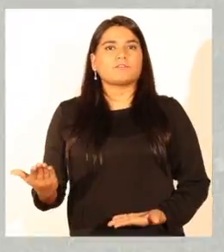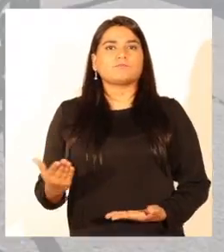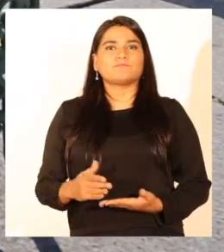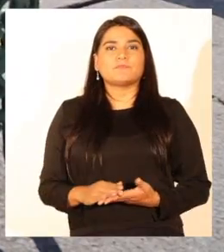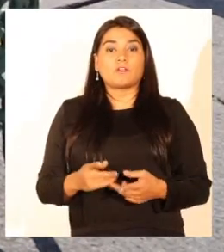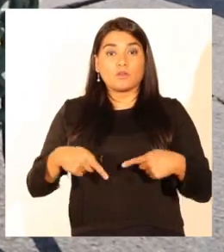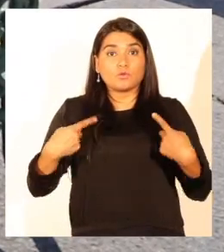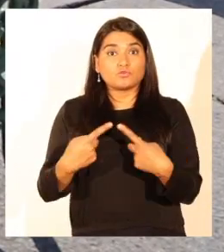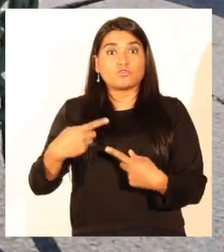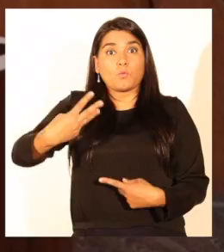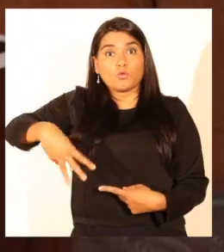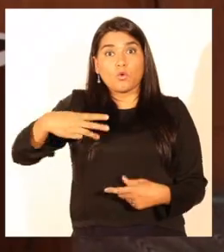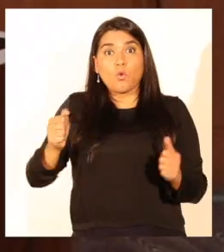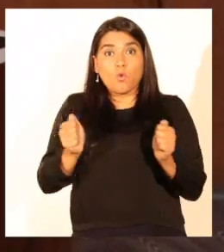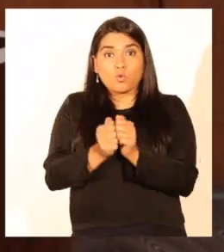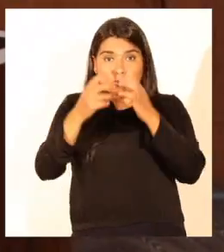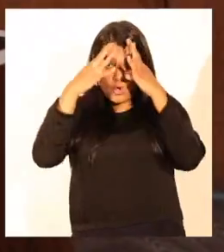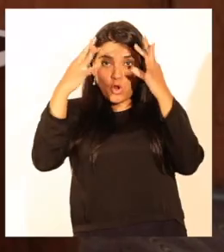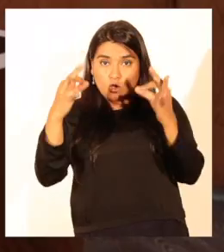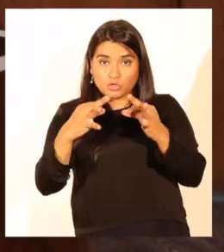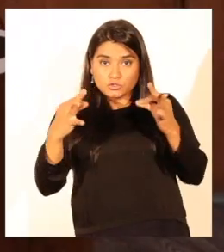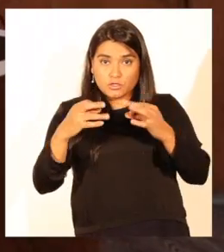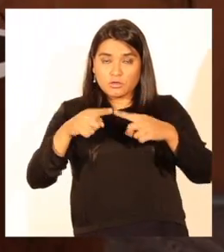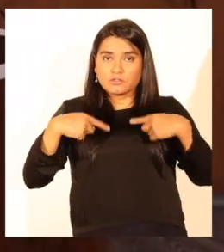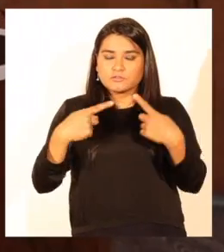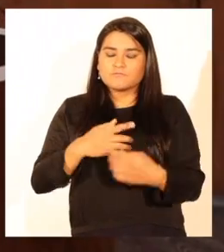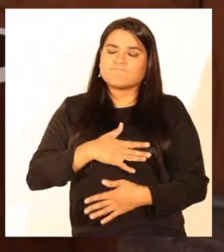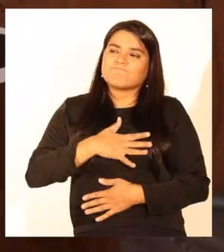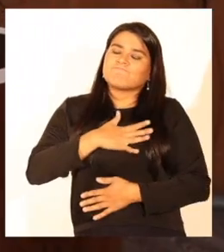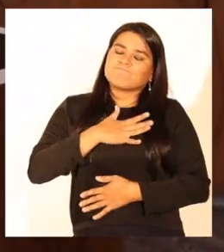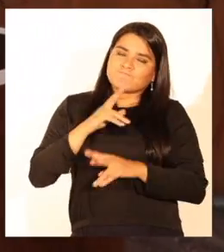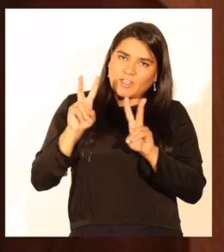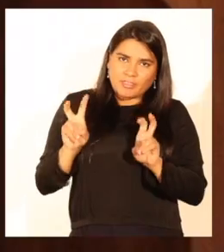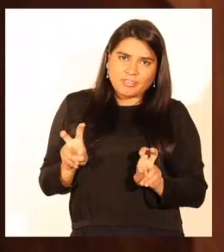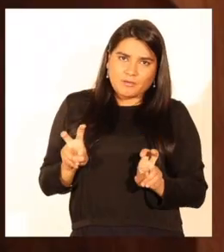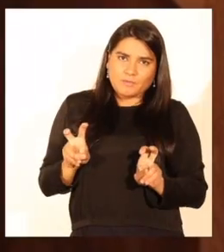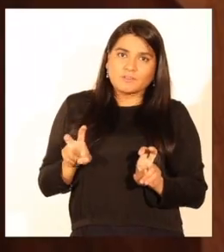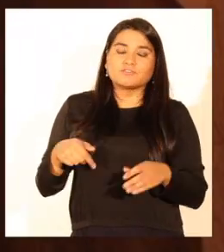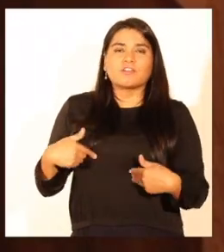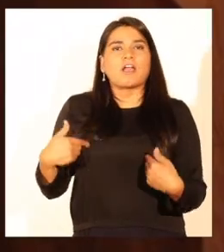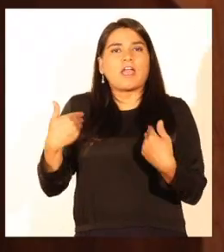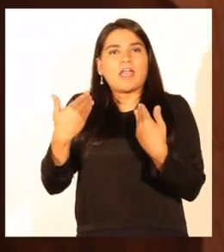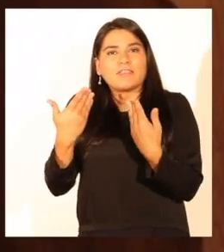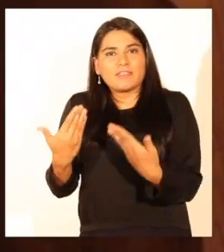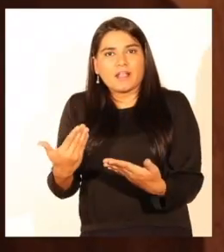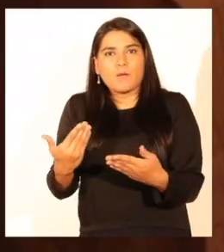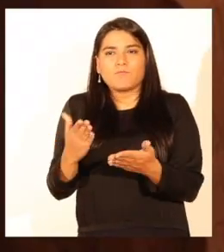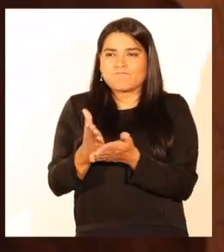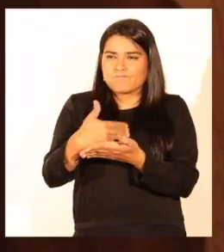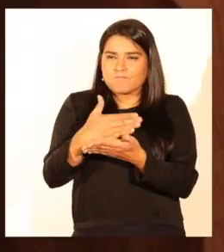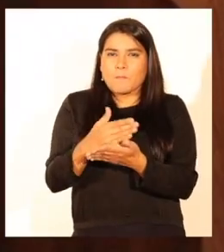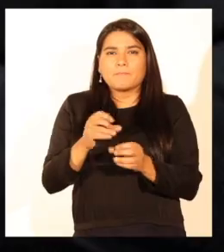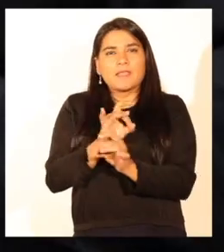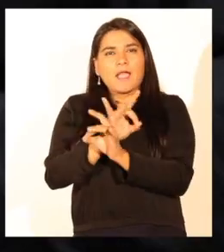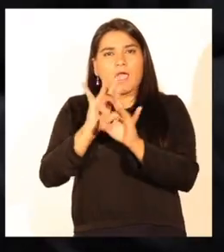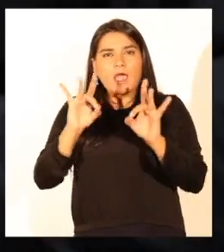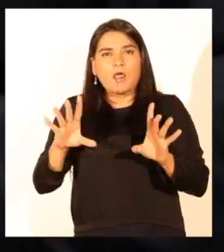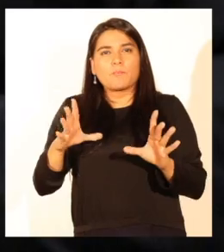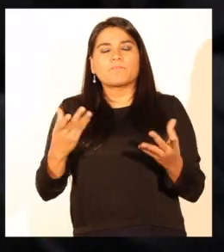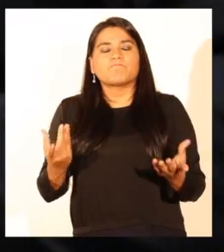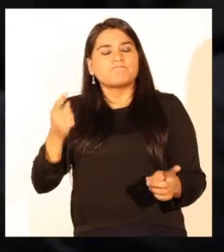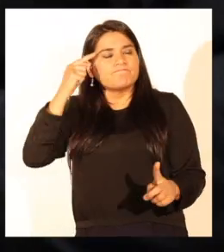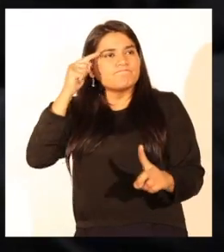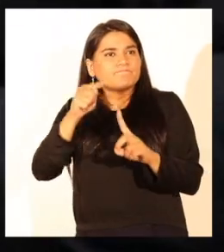ellos. Como municipio, junto a nuestro consejo, somos sensibles a estos temas y hemos entregado lineamientos claros para buscar